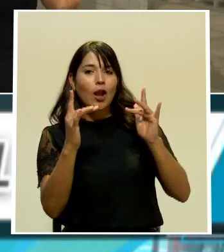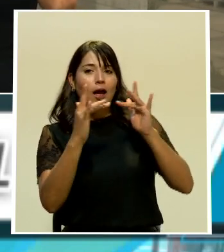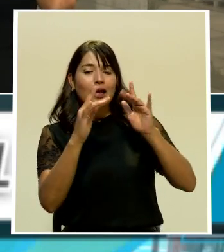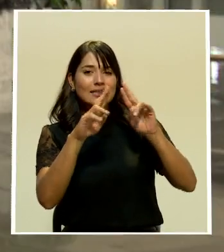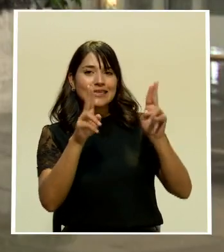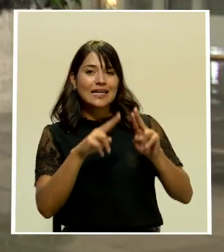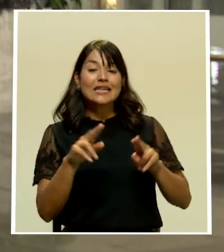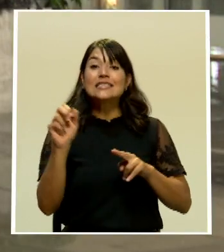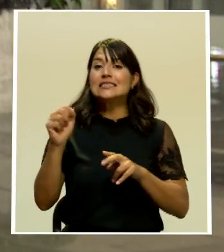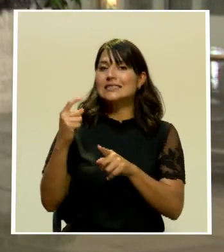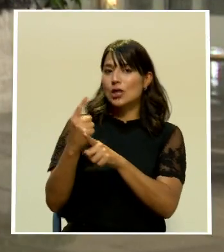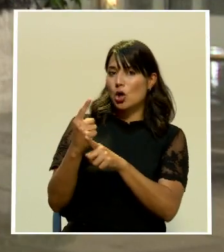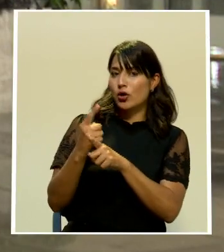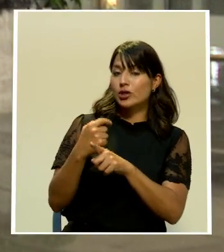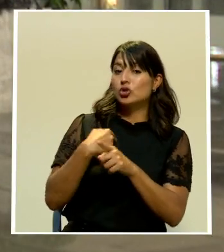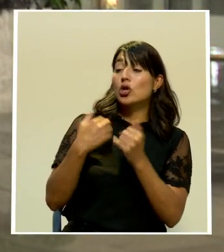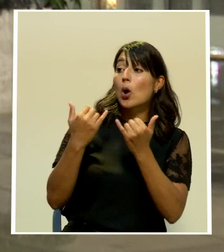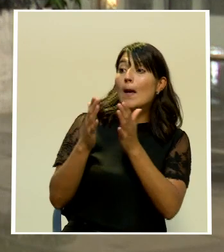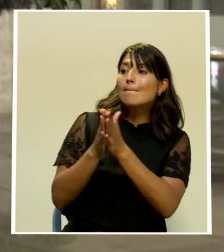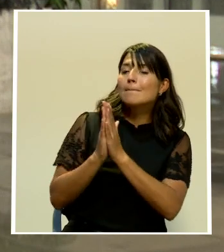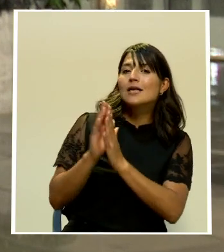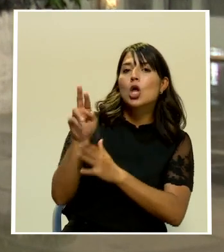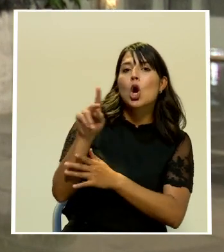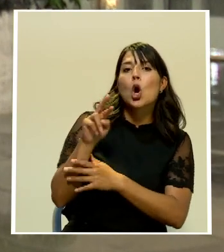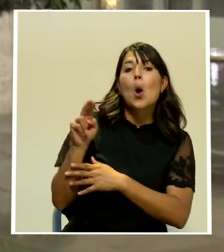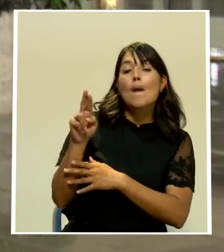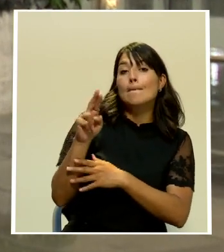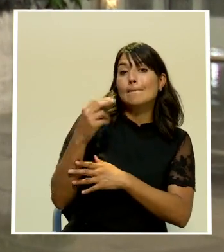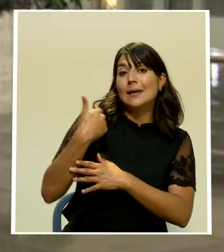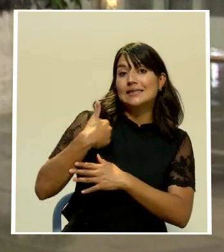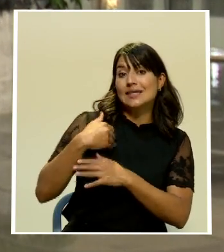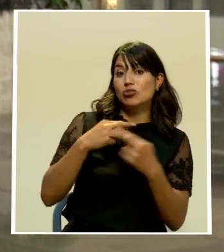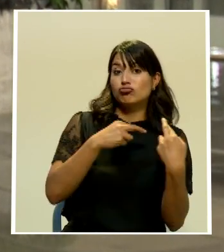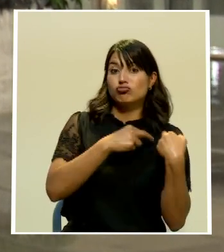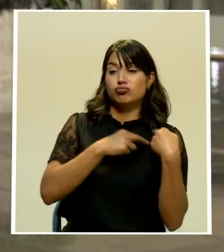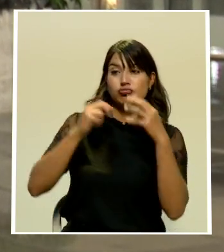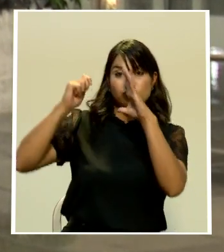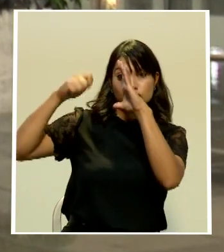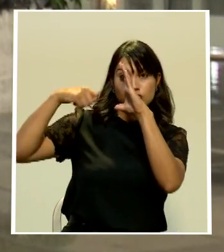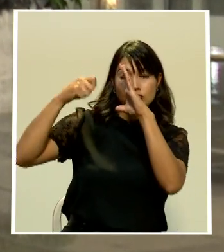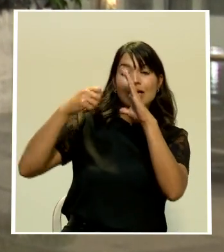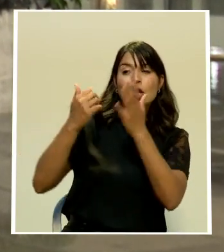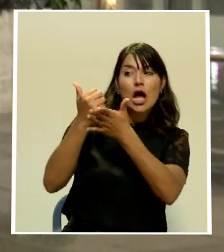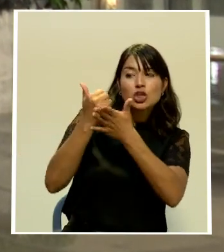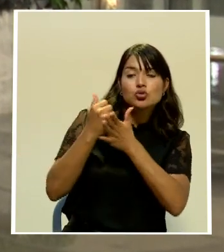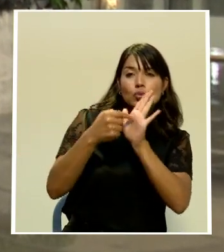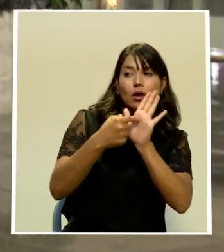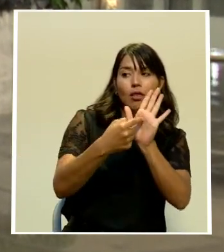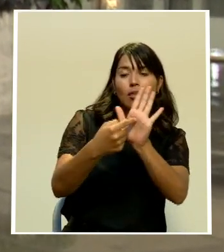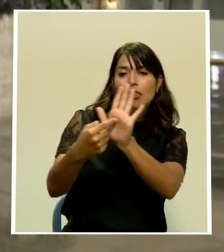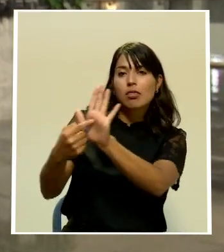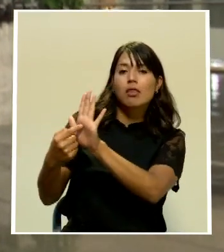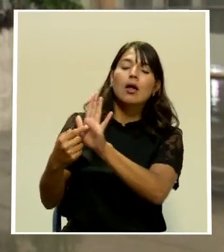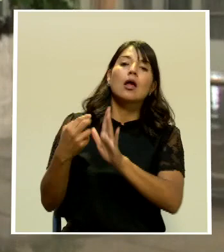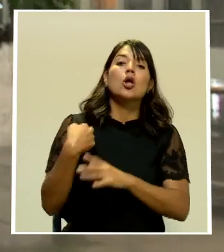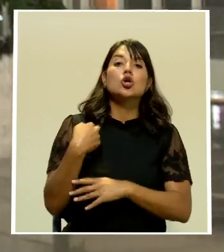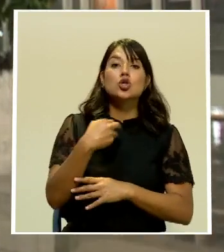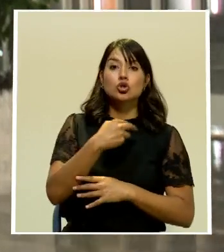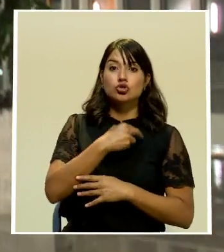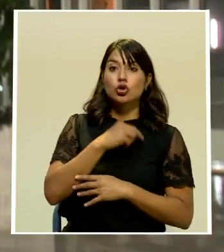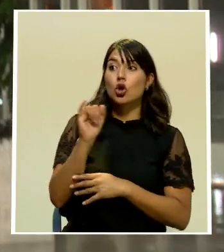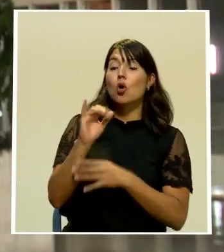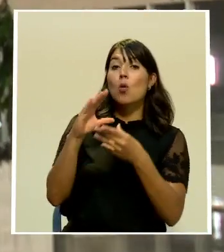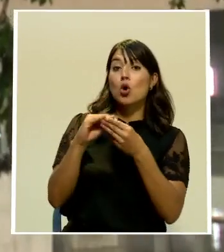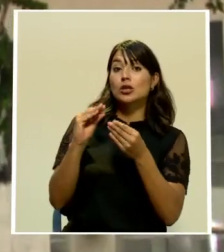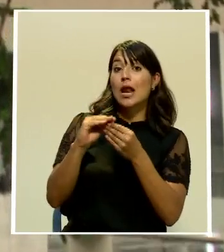así es voy a pedirle a mi compañero Marco Millape que nos ayude un momento porque nosotros como le decíamos en el primer pase estábamos en el primer